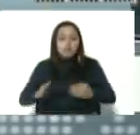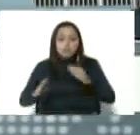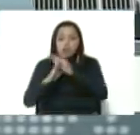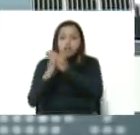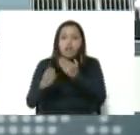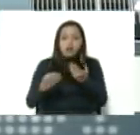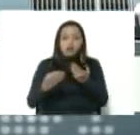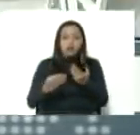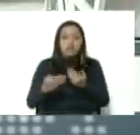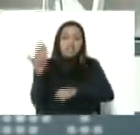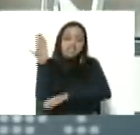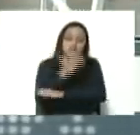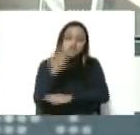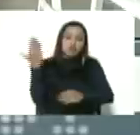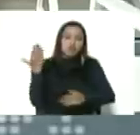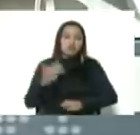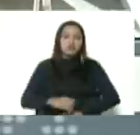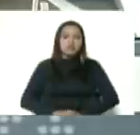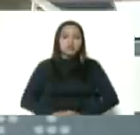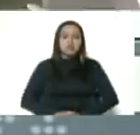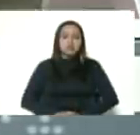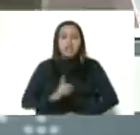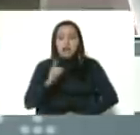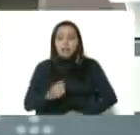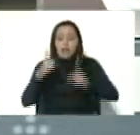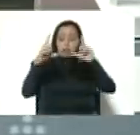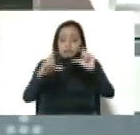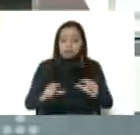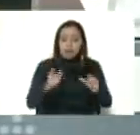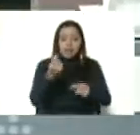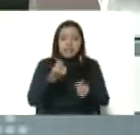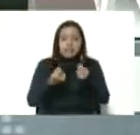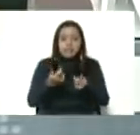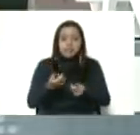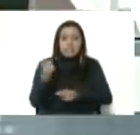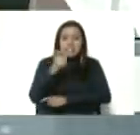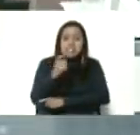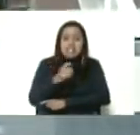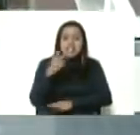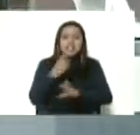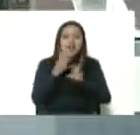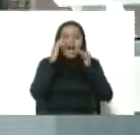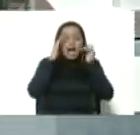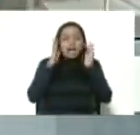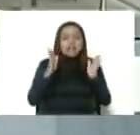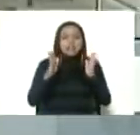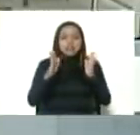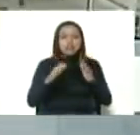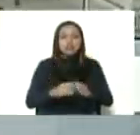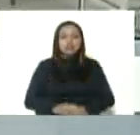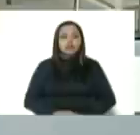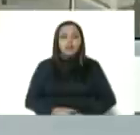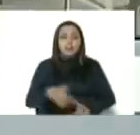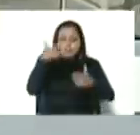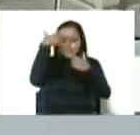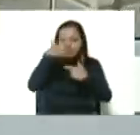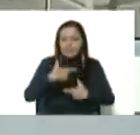los ingresos en estado de necesidad, que atenderlo personalizadamente,